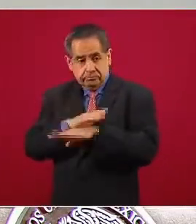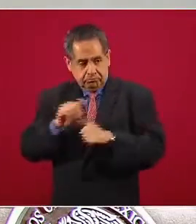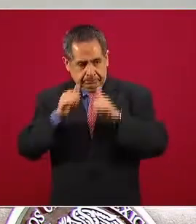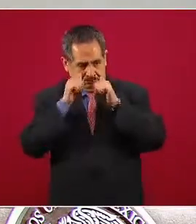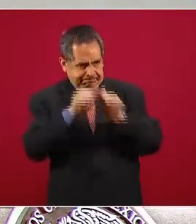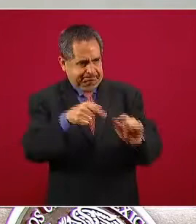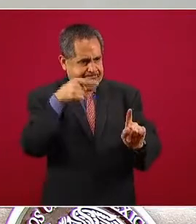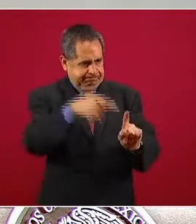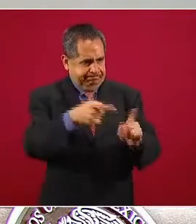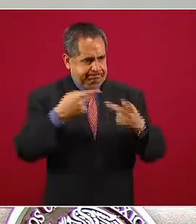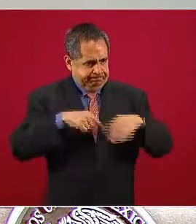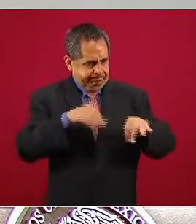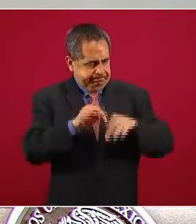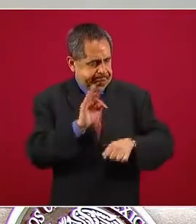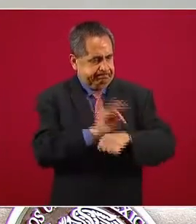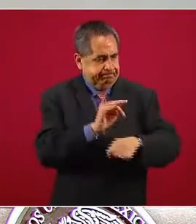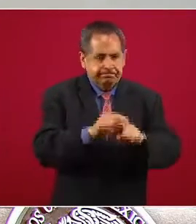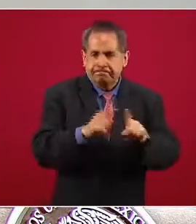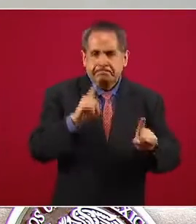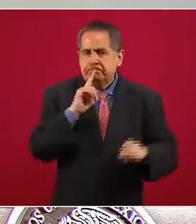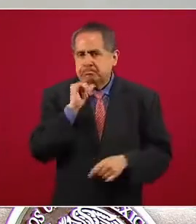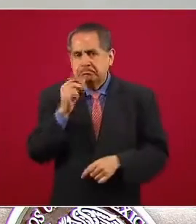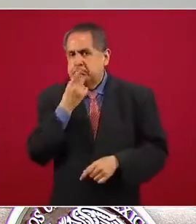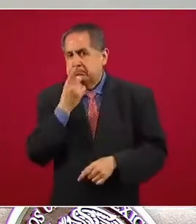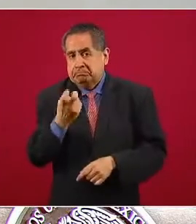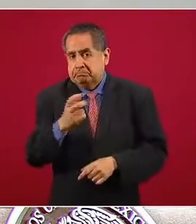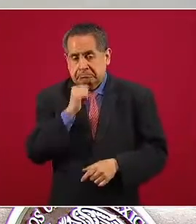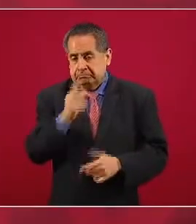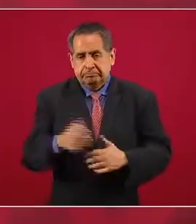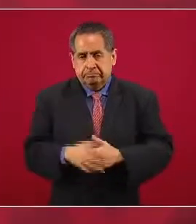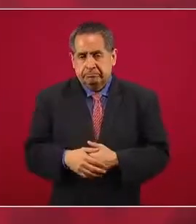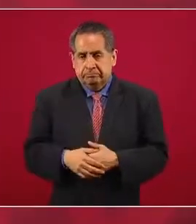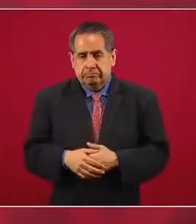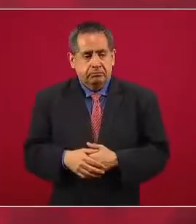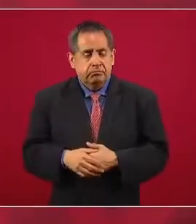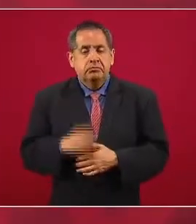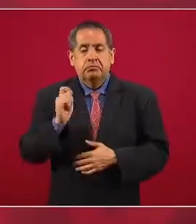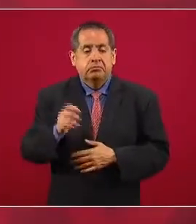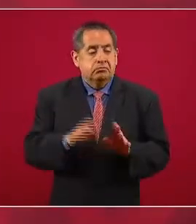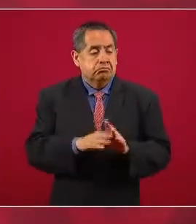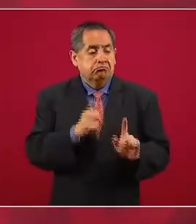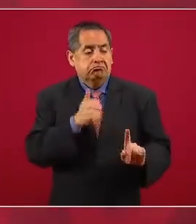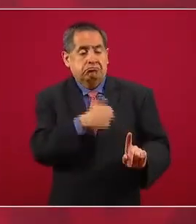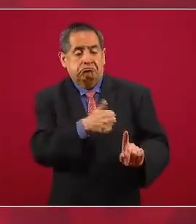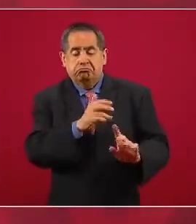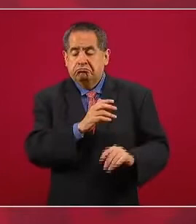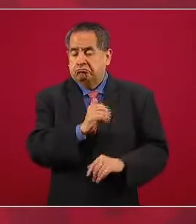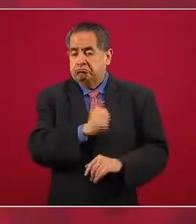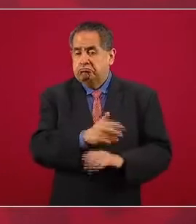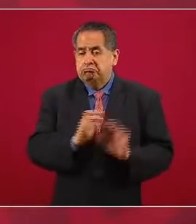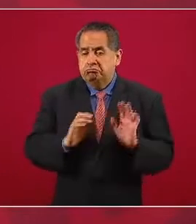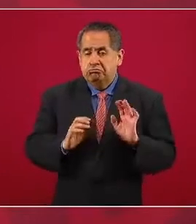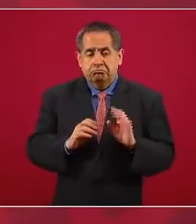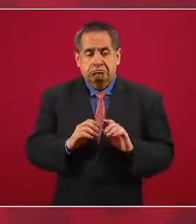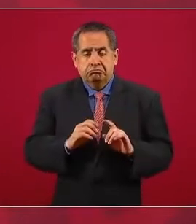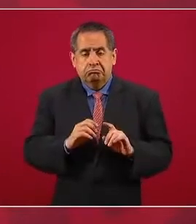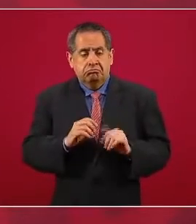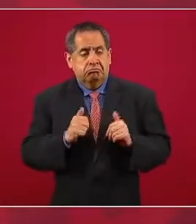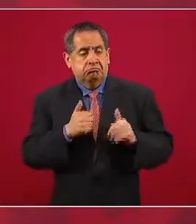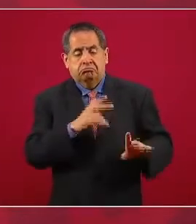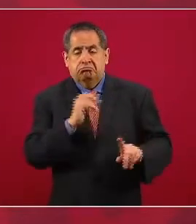trabajador. Y el esquema era dejar al trabajador, al garete,